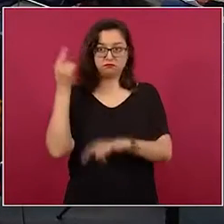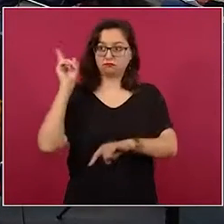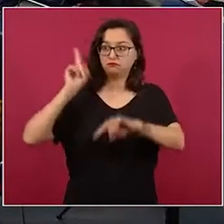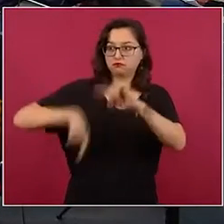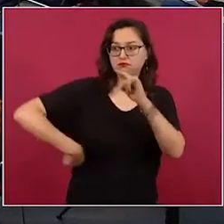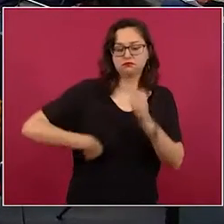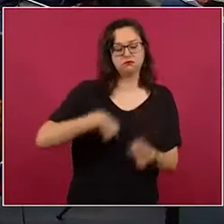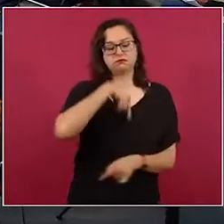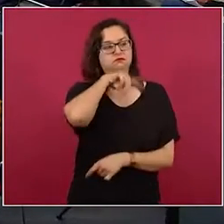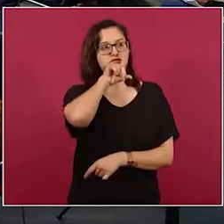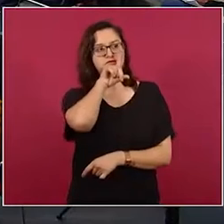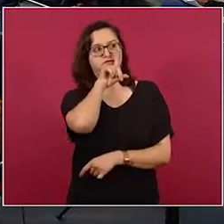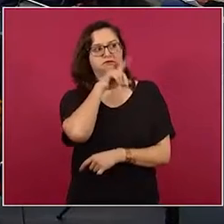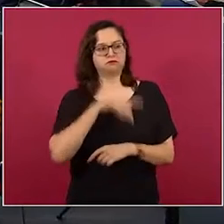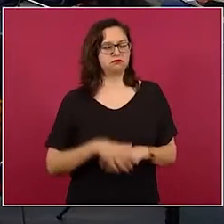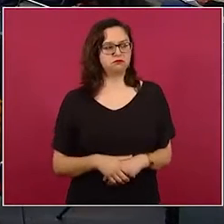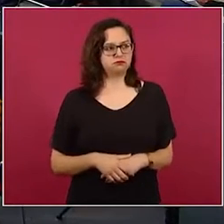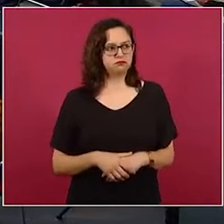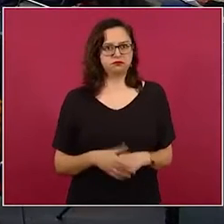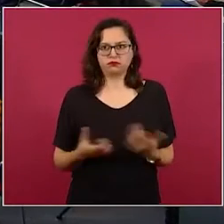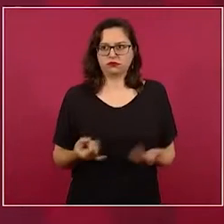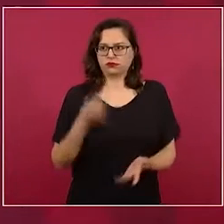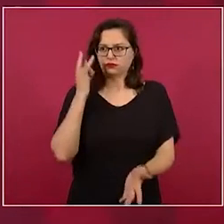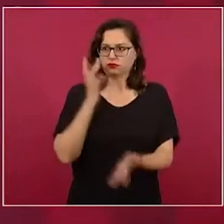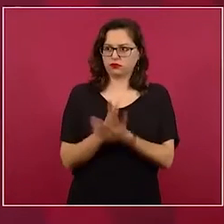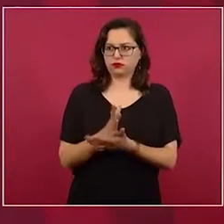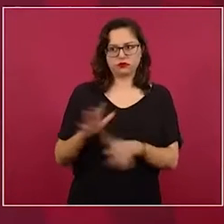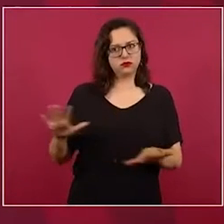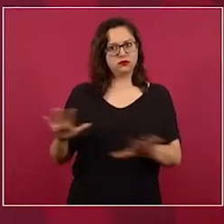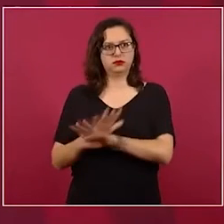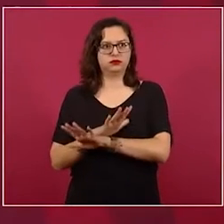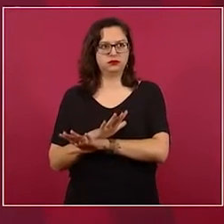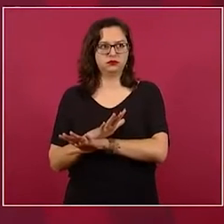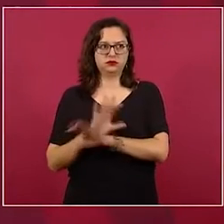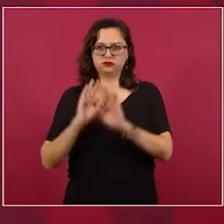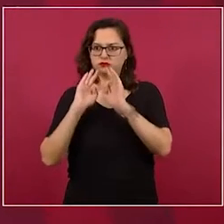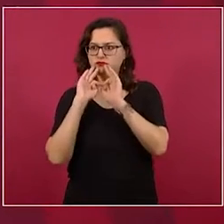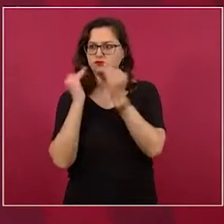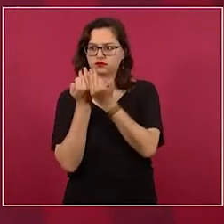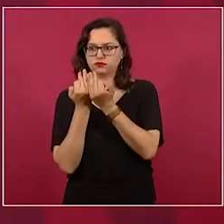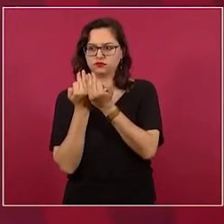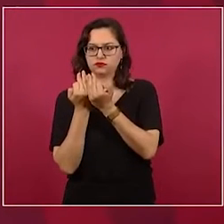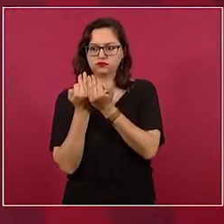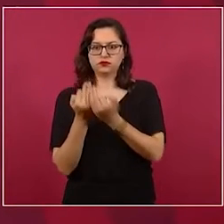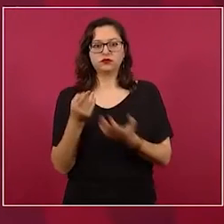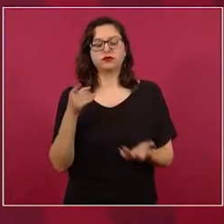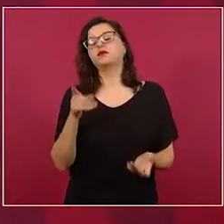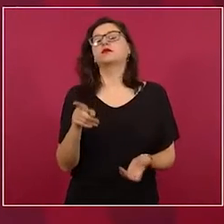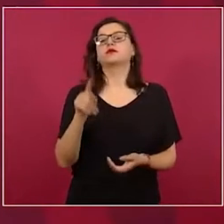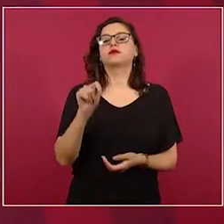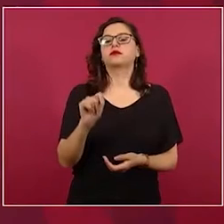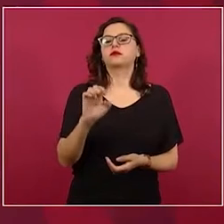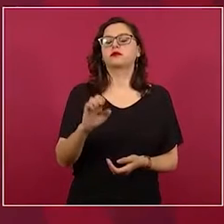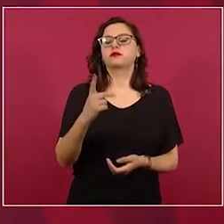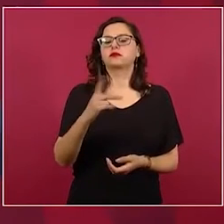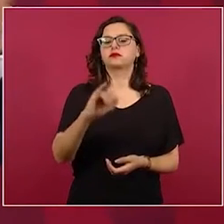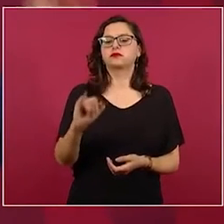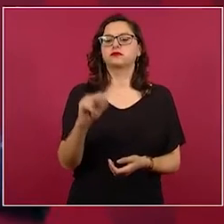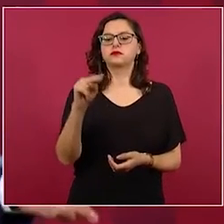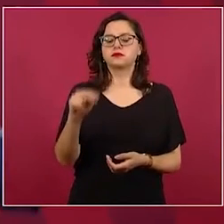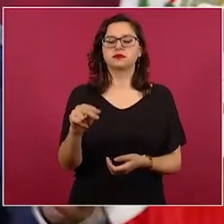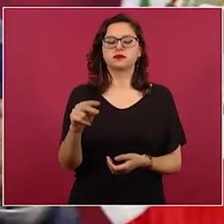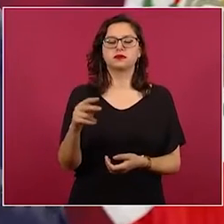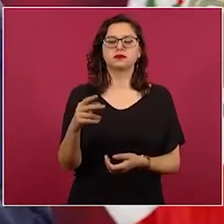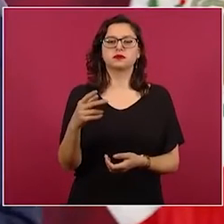además que también a los abogados del tribunal, que los